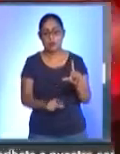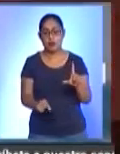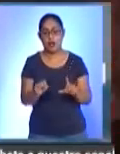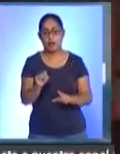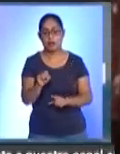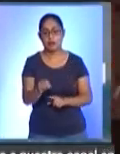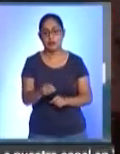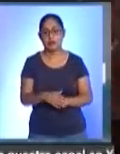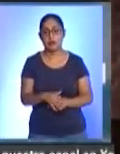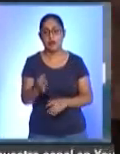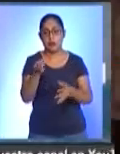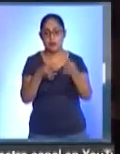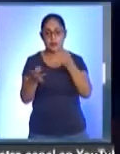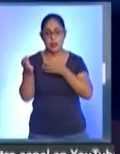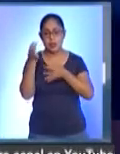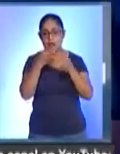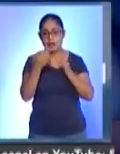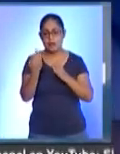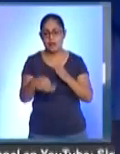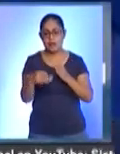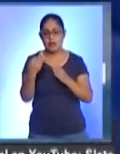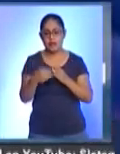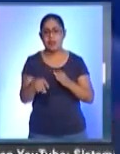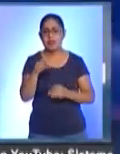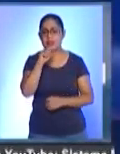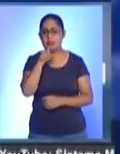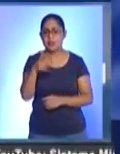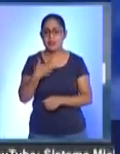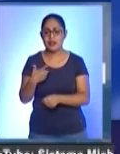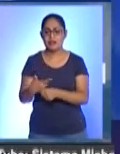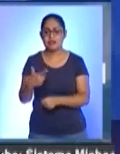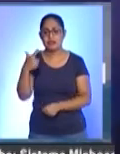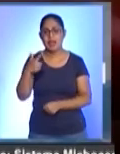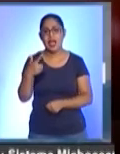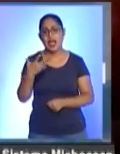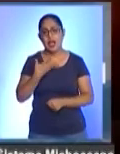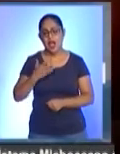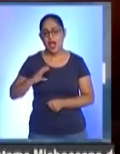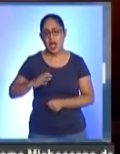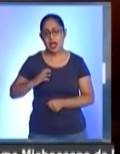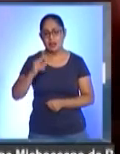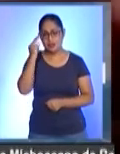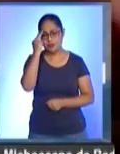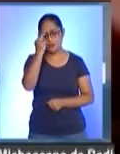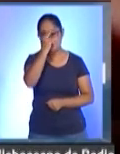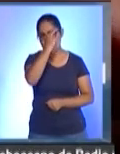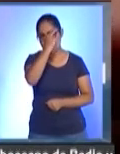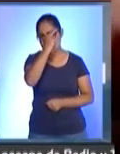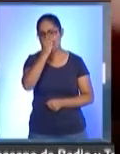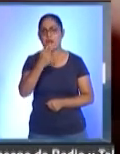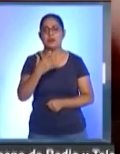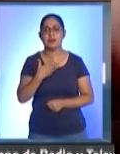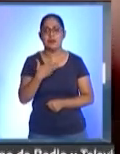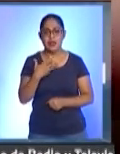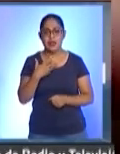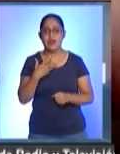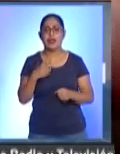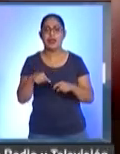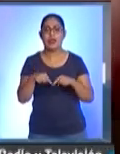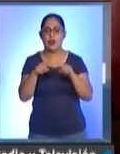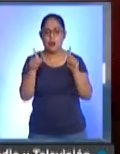El desabasto de los fármacos también afecta a los pacientes con cáncer de mama, cérvico uterino, ovario, colon,